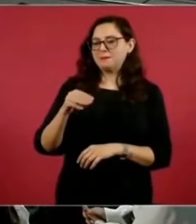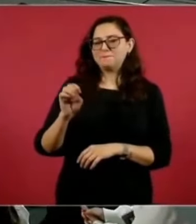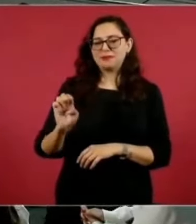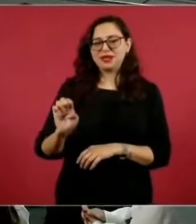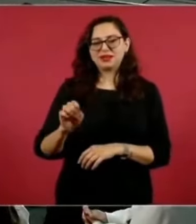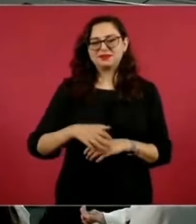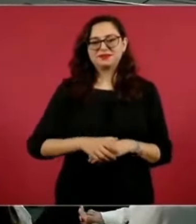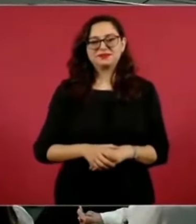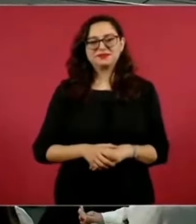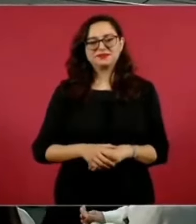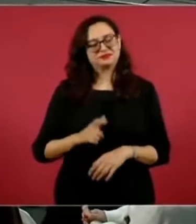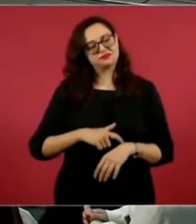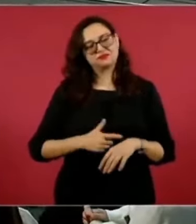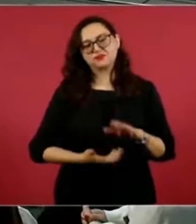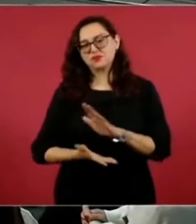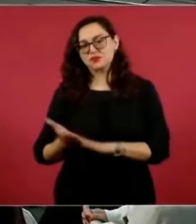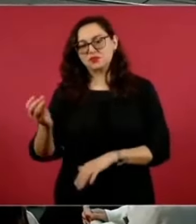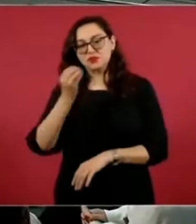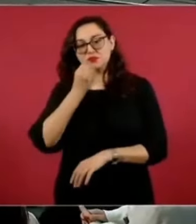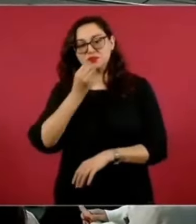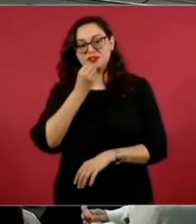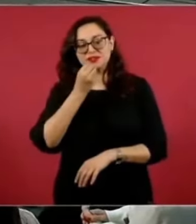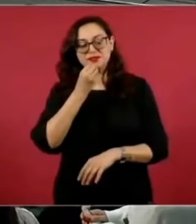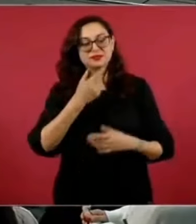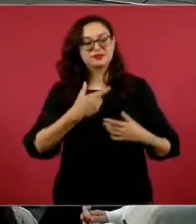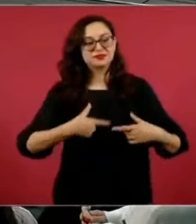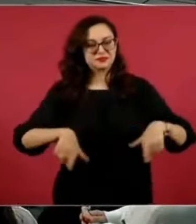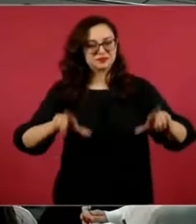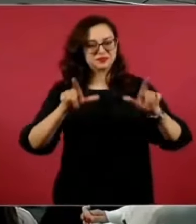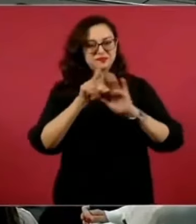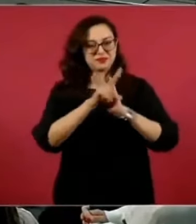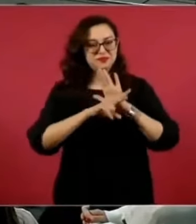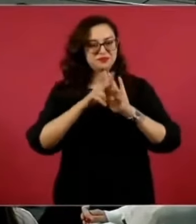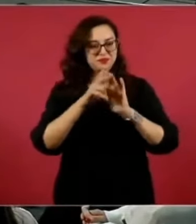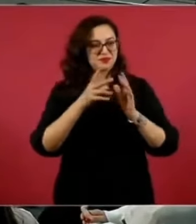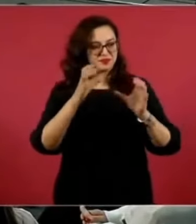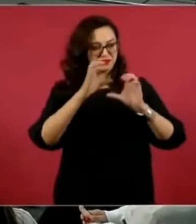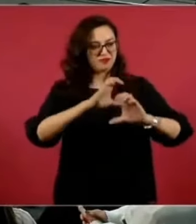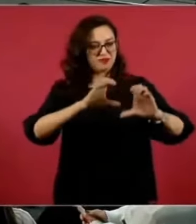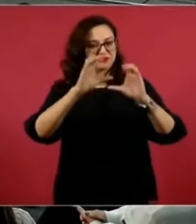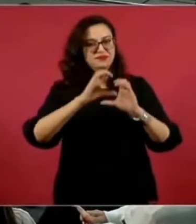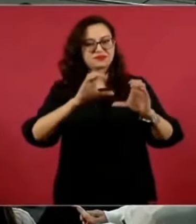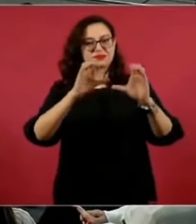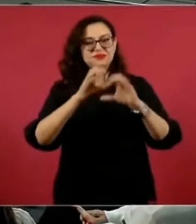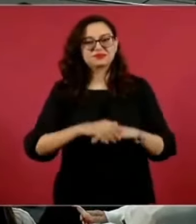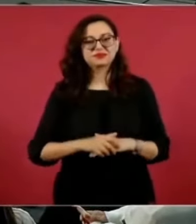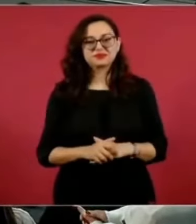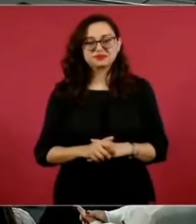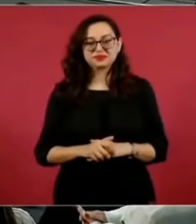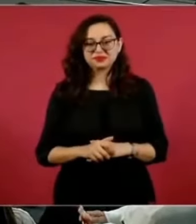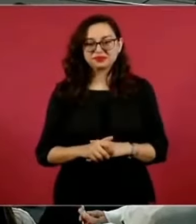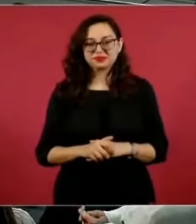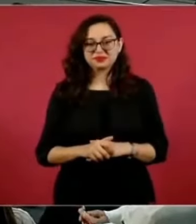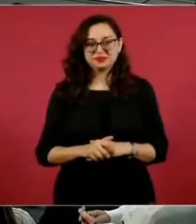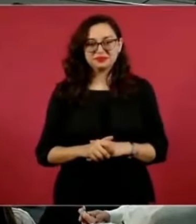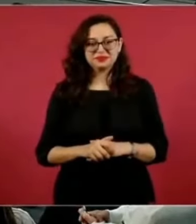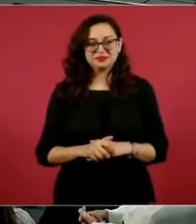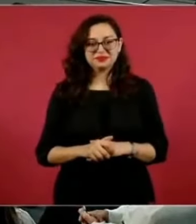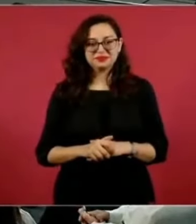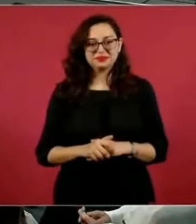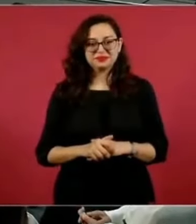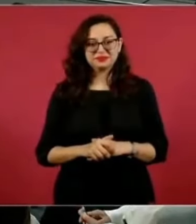Ya nos vamos a desayunar. A ver, ¿cómo es esa? Es la de Firme, ¿verdad?